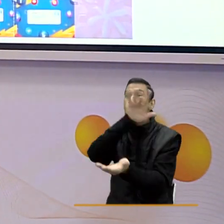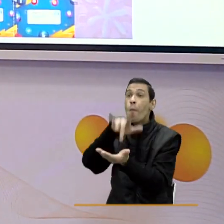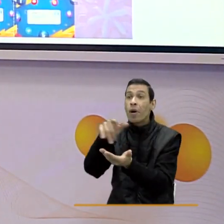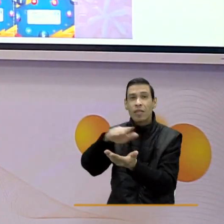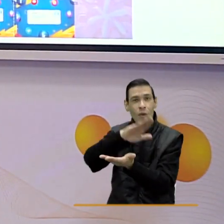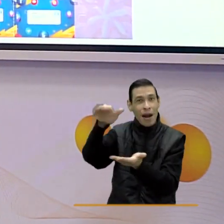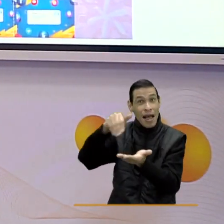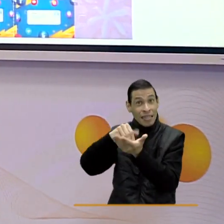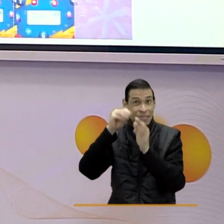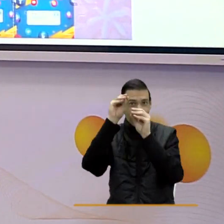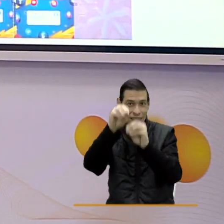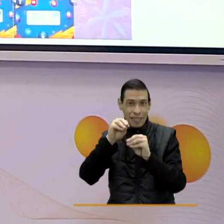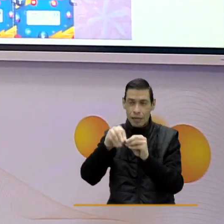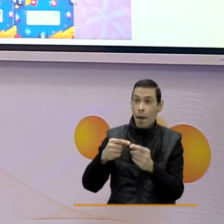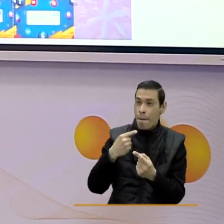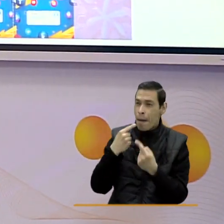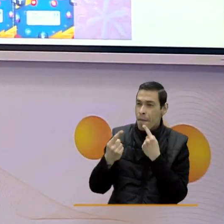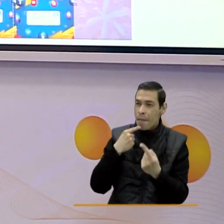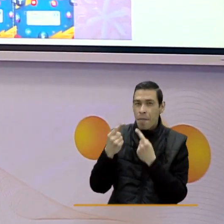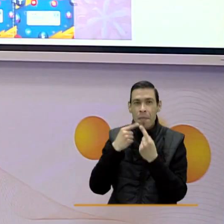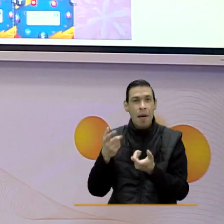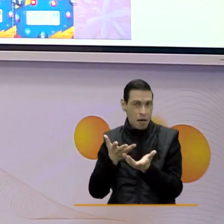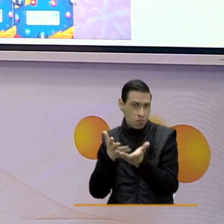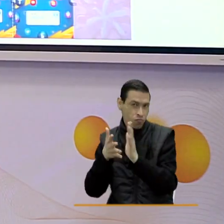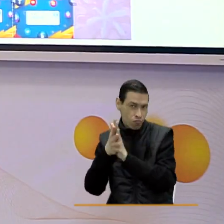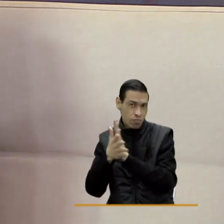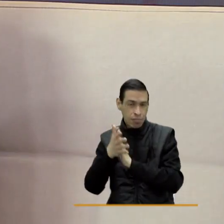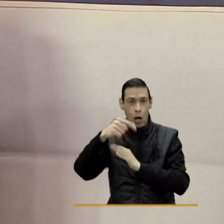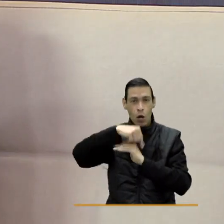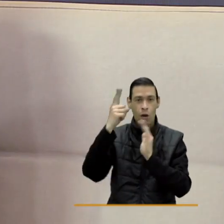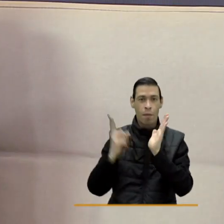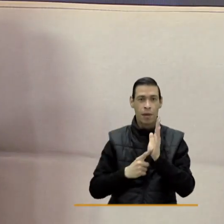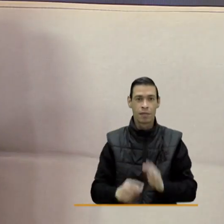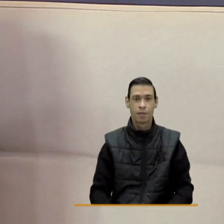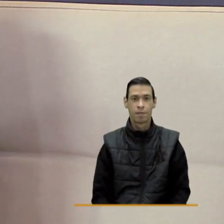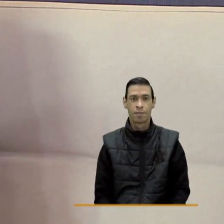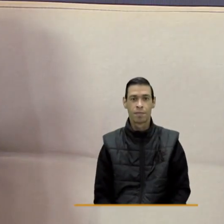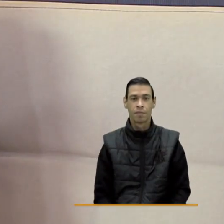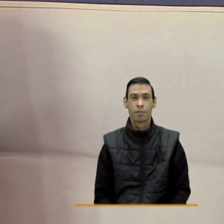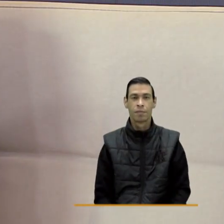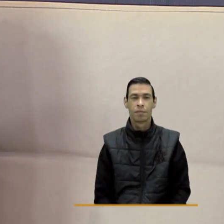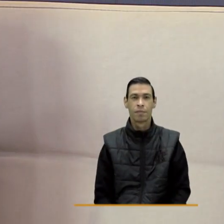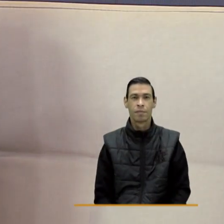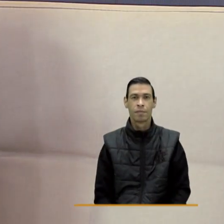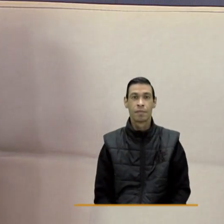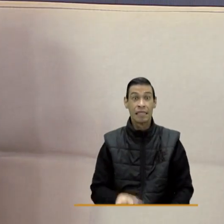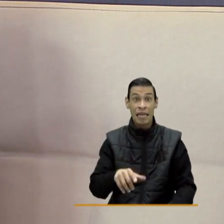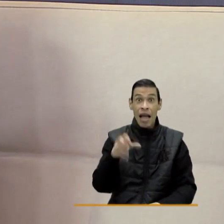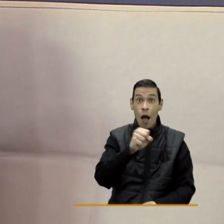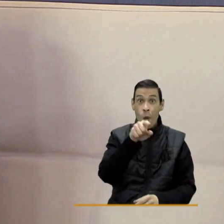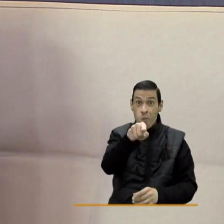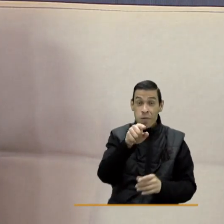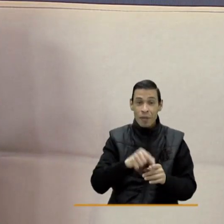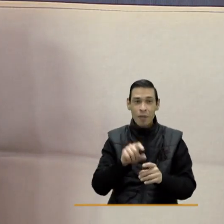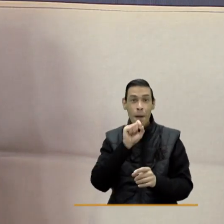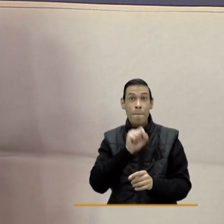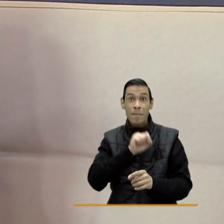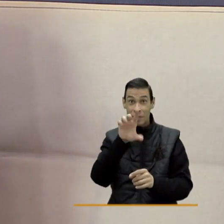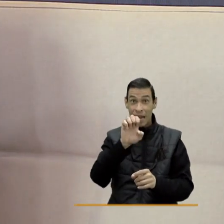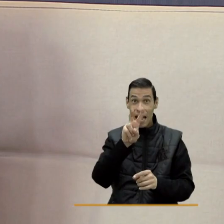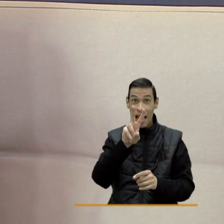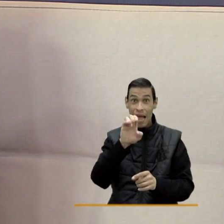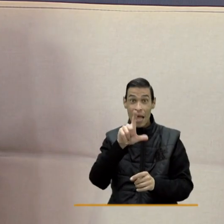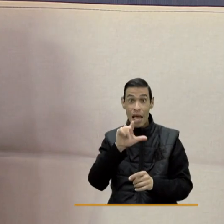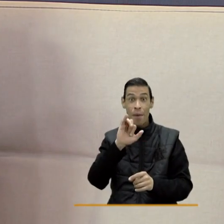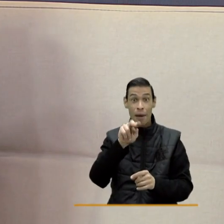centro de formación más cercano para poder brindarle toda la información. A propósito de la pregunta que hace Evelyn, vale la